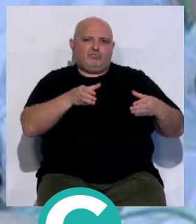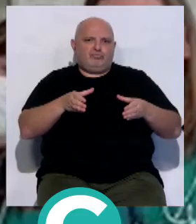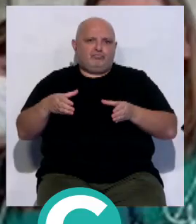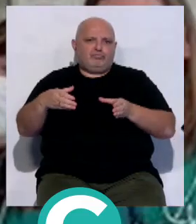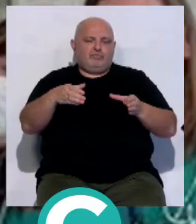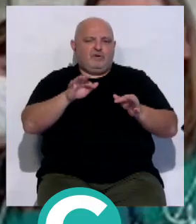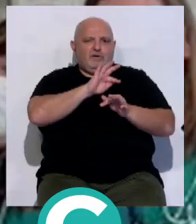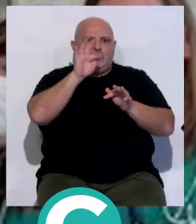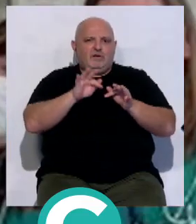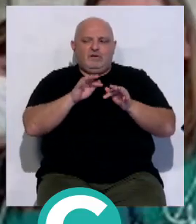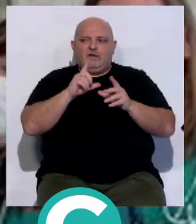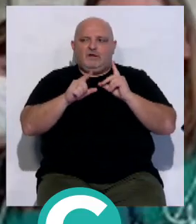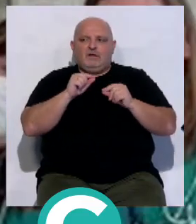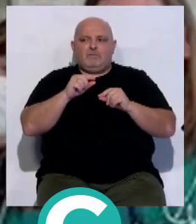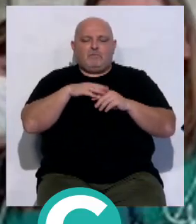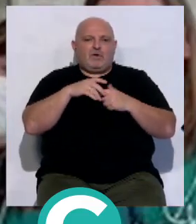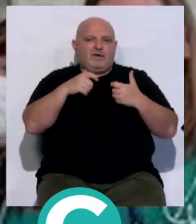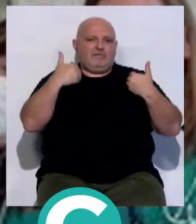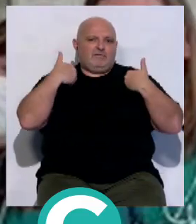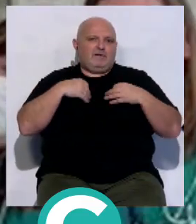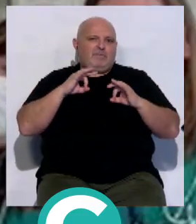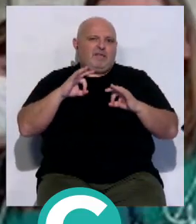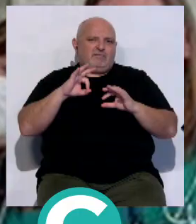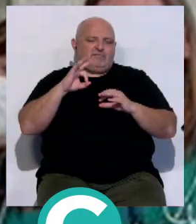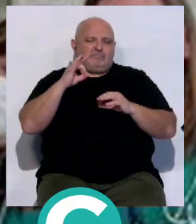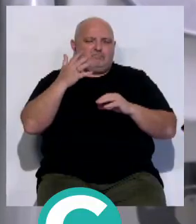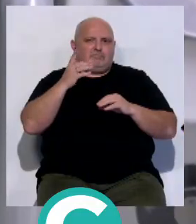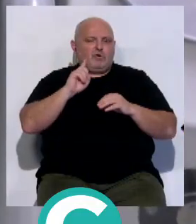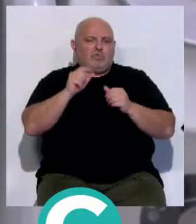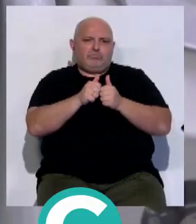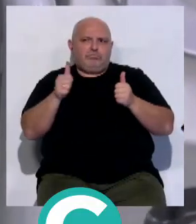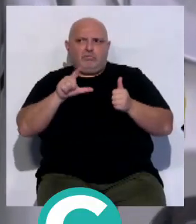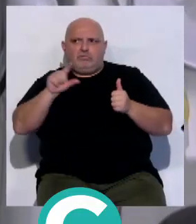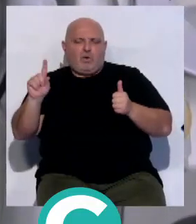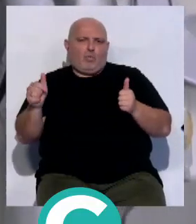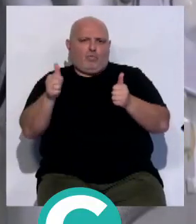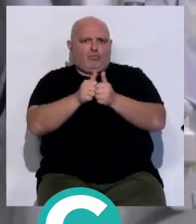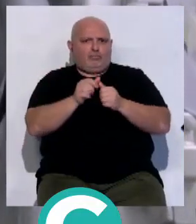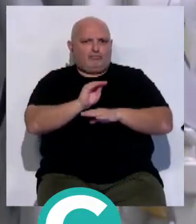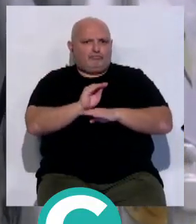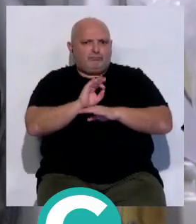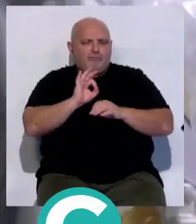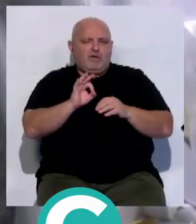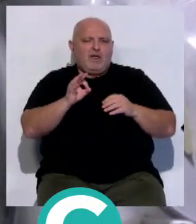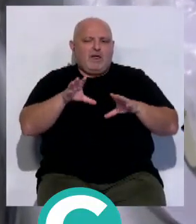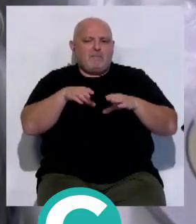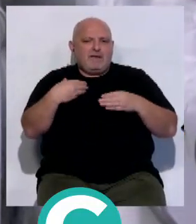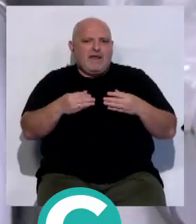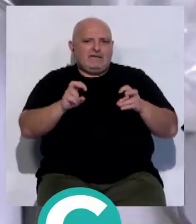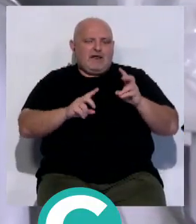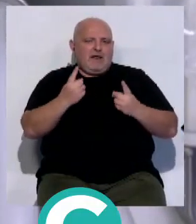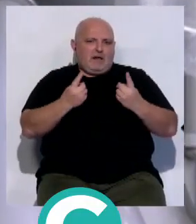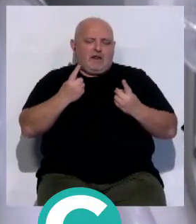durante las salidas, tanto por el personal especializado que no se separa de ellos, como por el material que se incluye en la actividad.